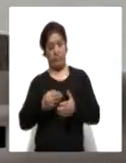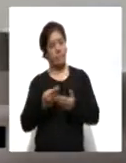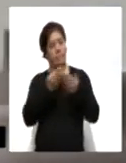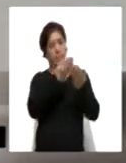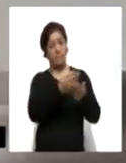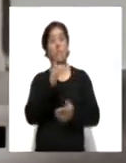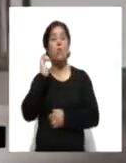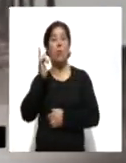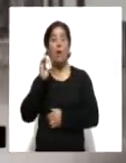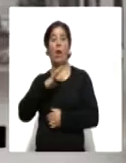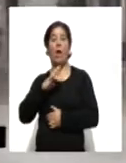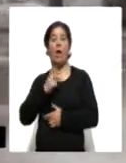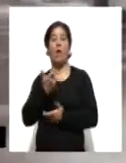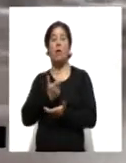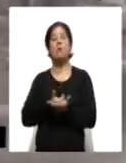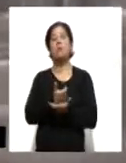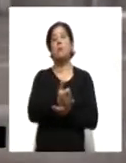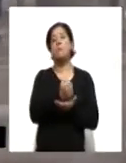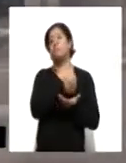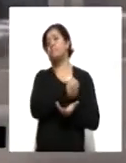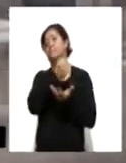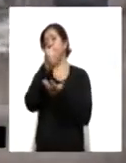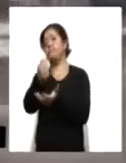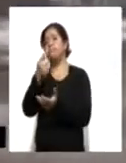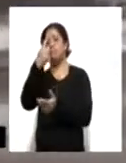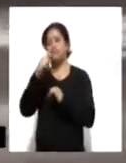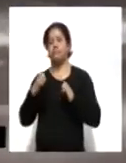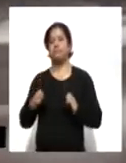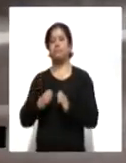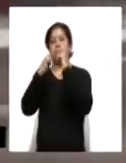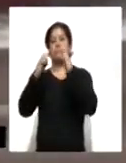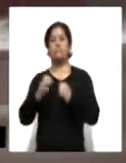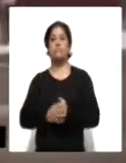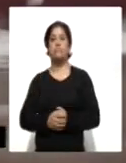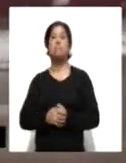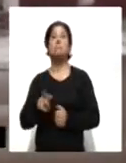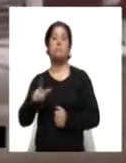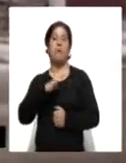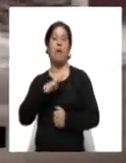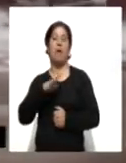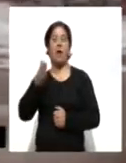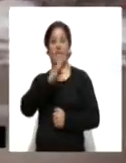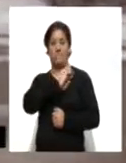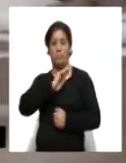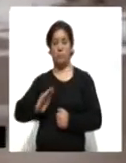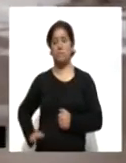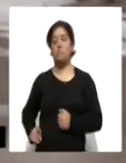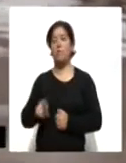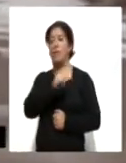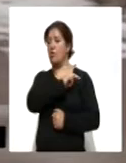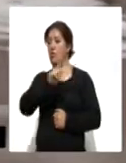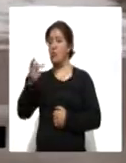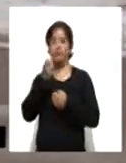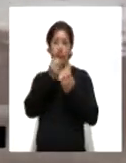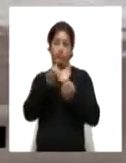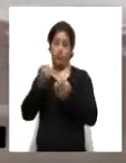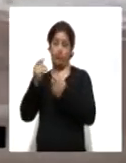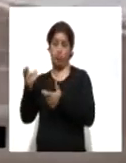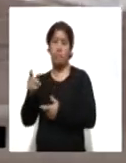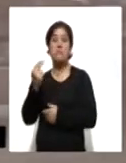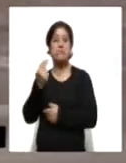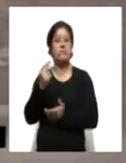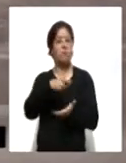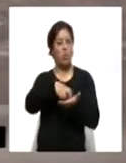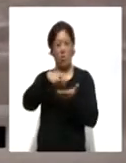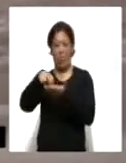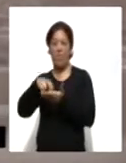activen los recursos del Fondo para la Atención de Emergencias para ser otorgadas a las autoridades municipales con la finalidad de cubrir las necesidades en materia